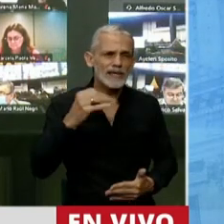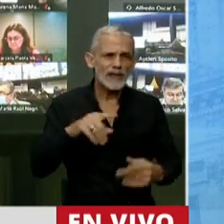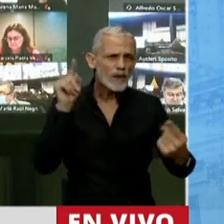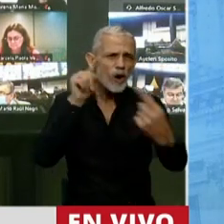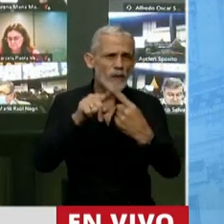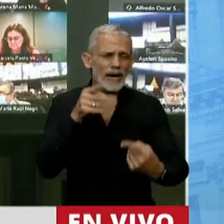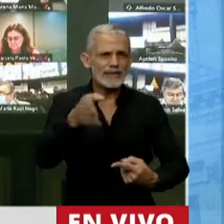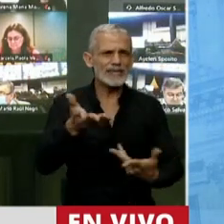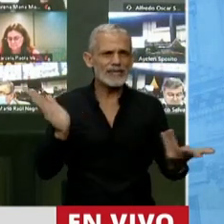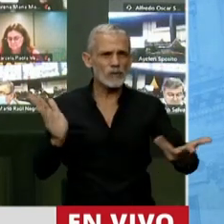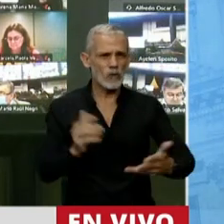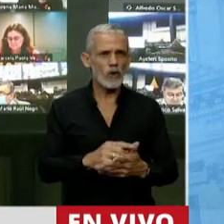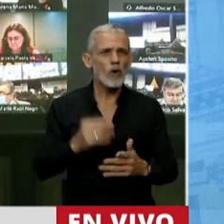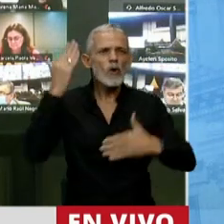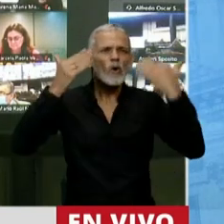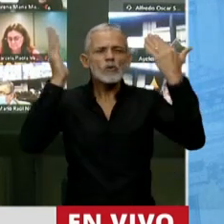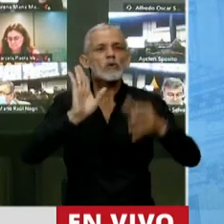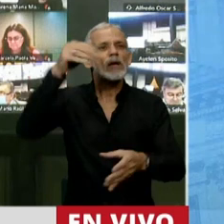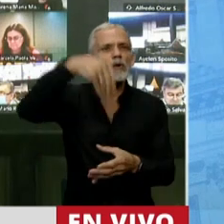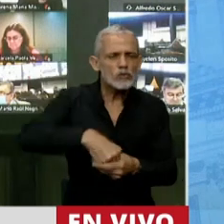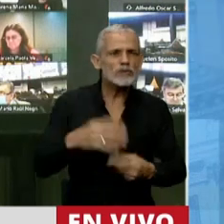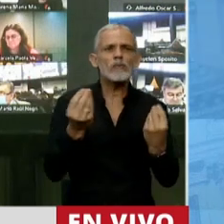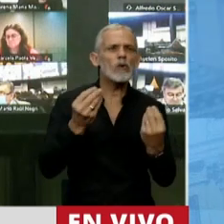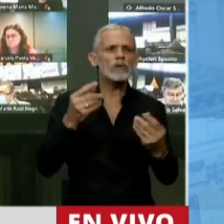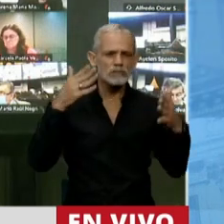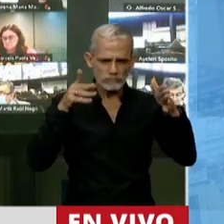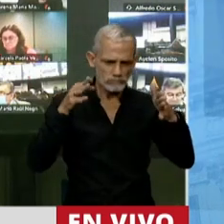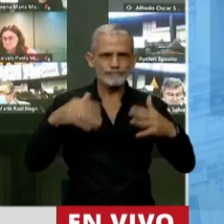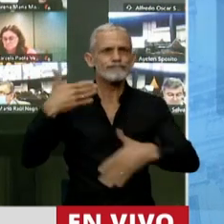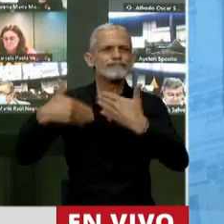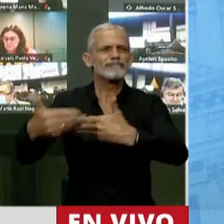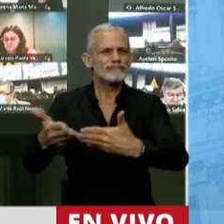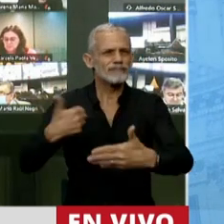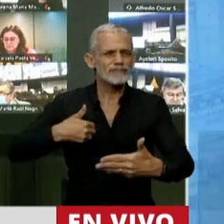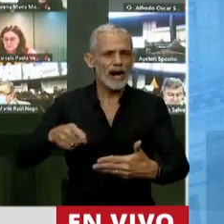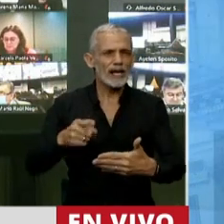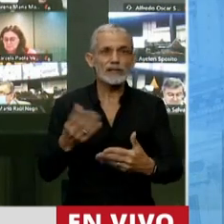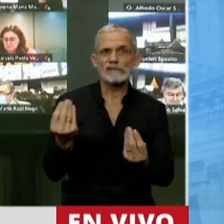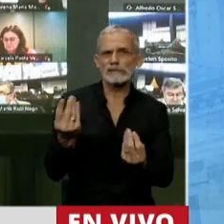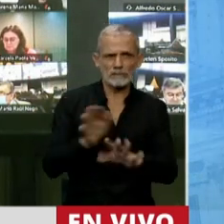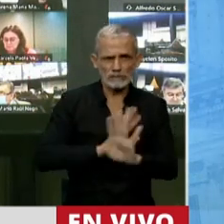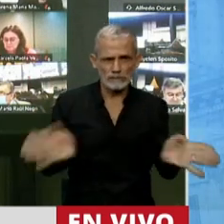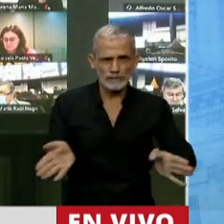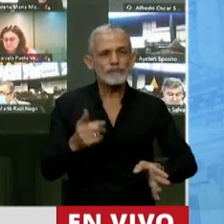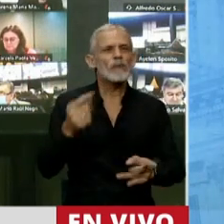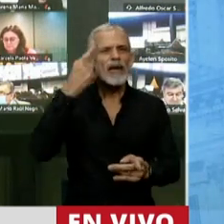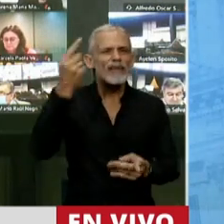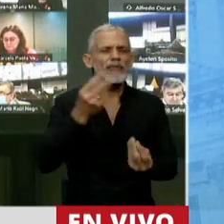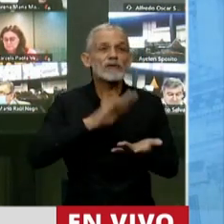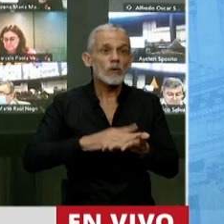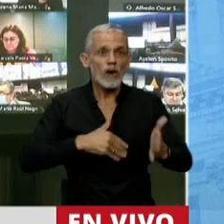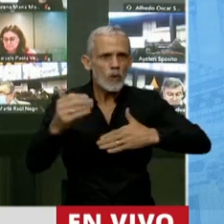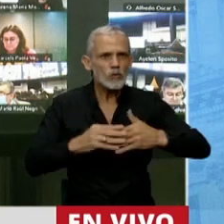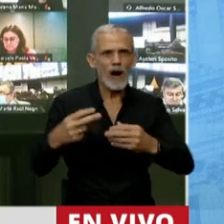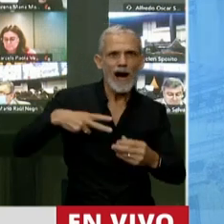perseguir. Un sueño incluyente pero de prosperidad. Tenemos que no tener más miedo a la idea de